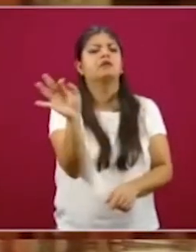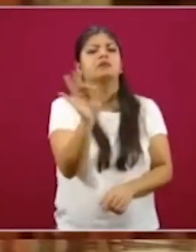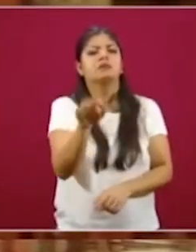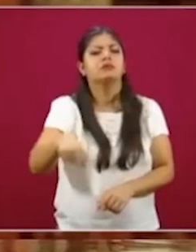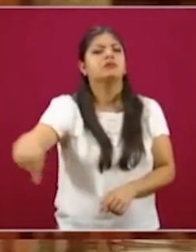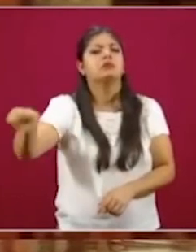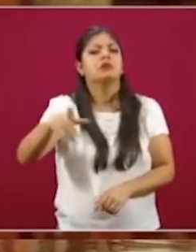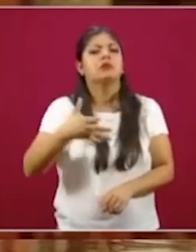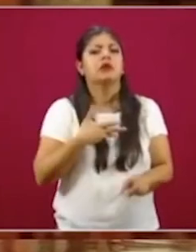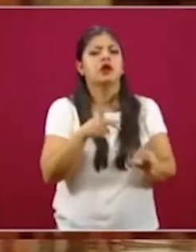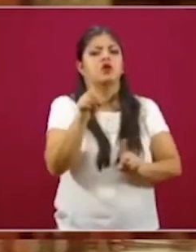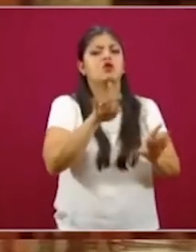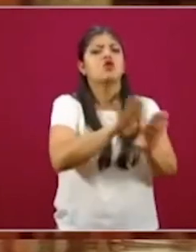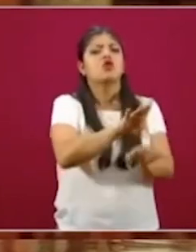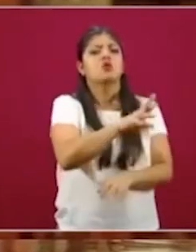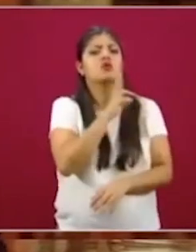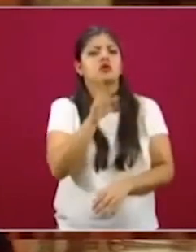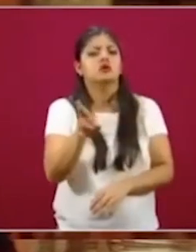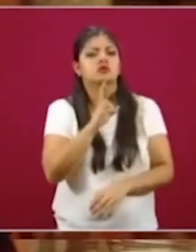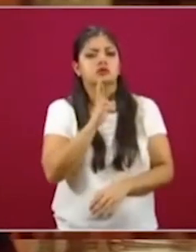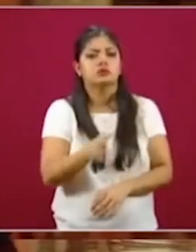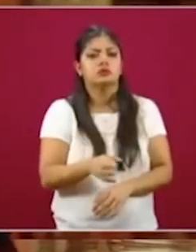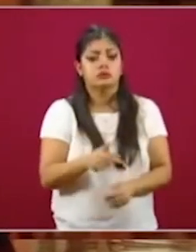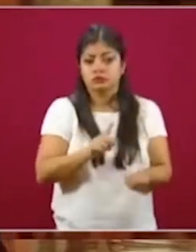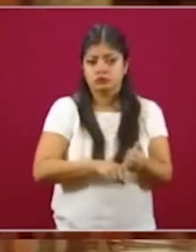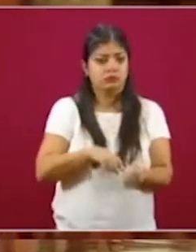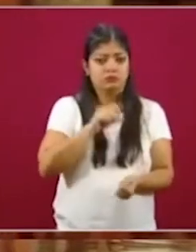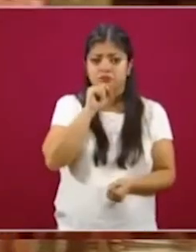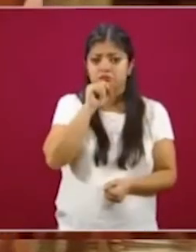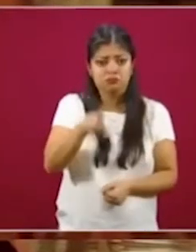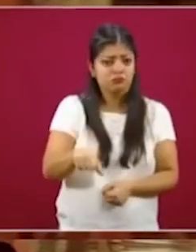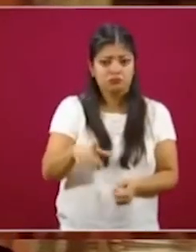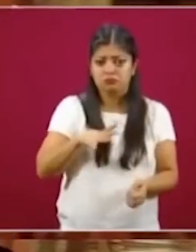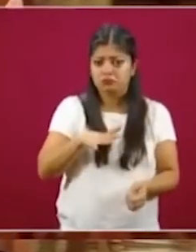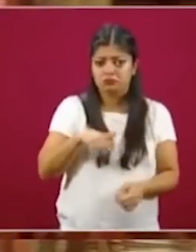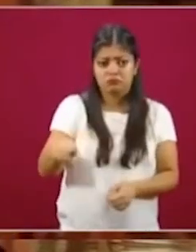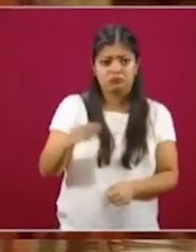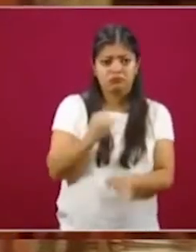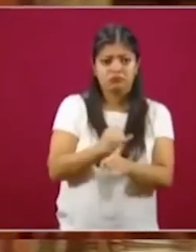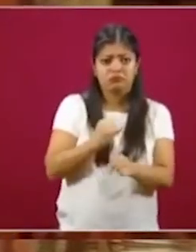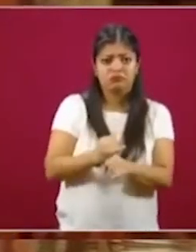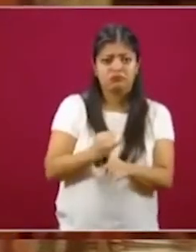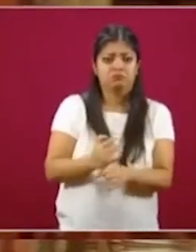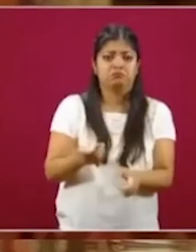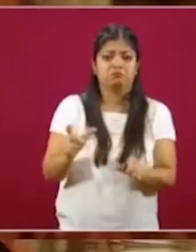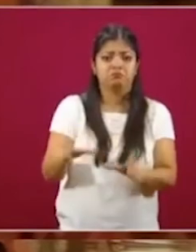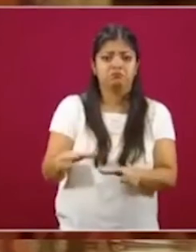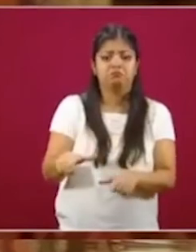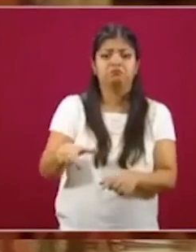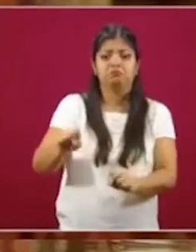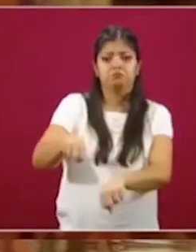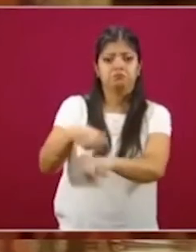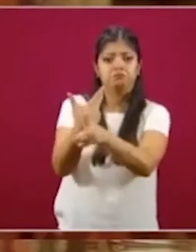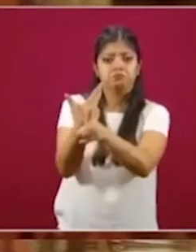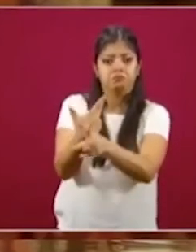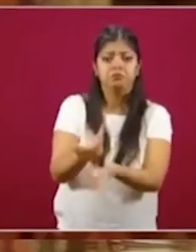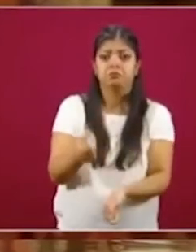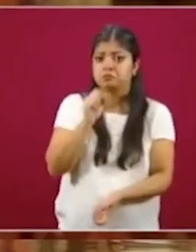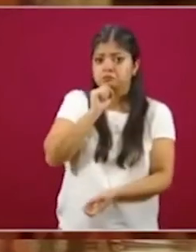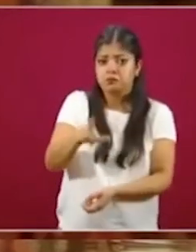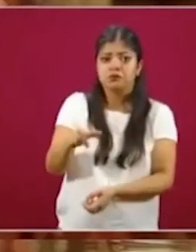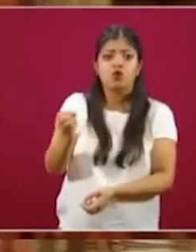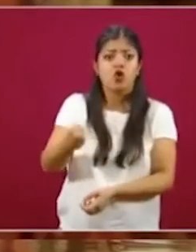emprendedores, ¿cómo se les resolvieron? Se les resolvieron a través de todas las plataformas que existen, hicieron videoconferencias y a través de las